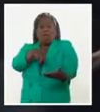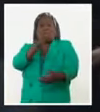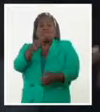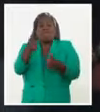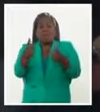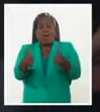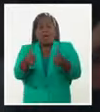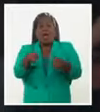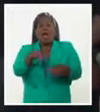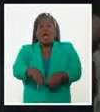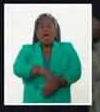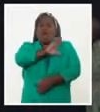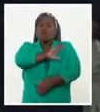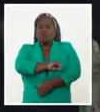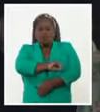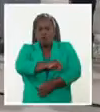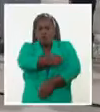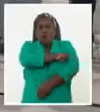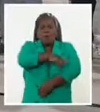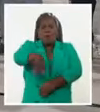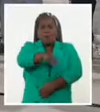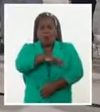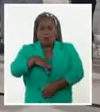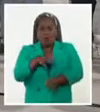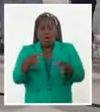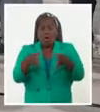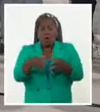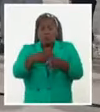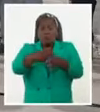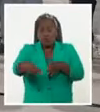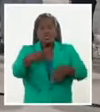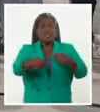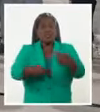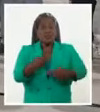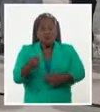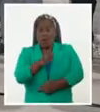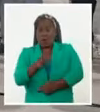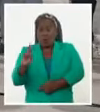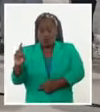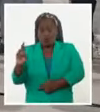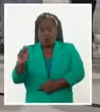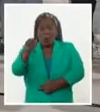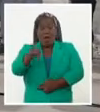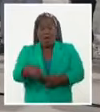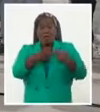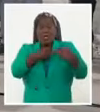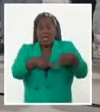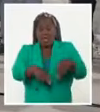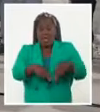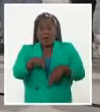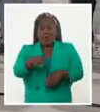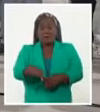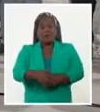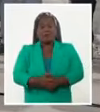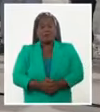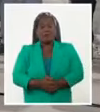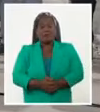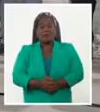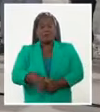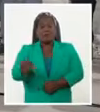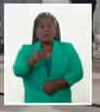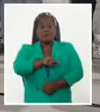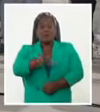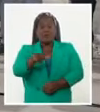valeroso pueblo, a la generación histórica que hizo la revolución, a los héroes y mártires de nuestra historia, y también